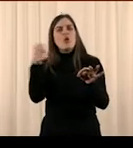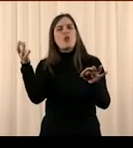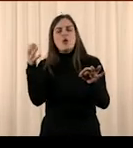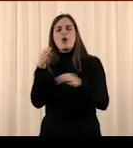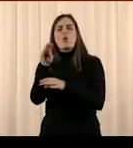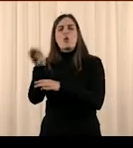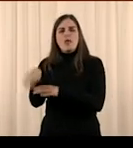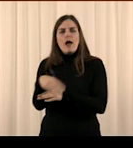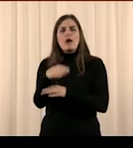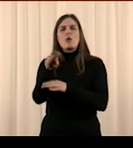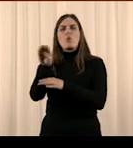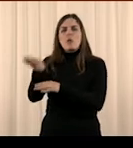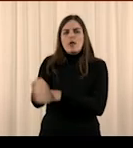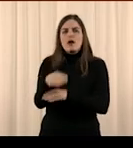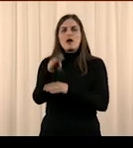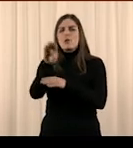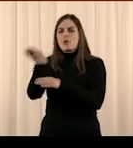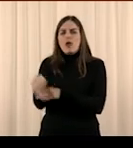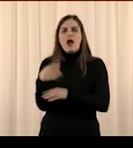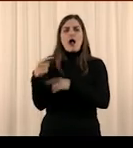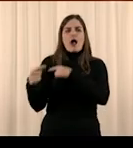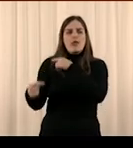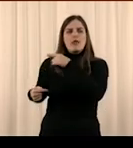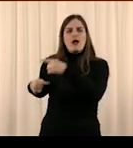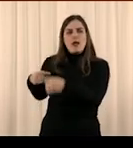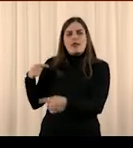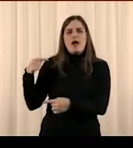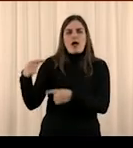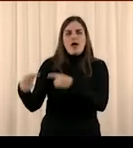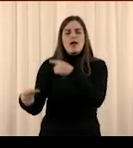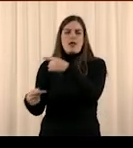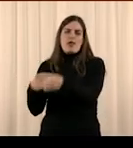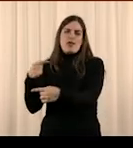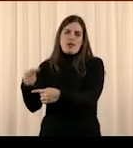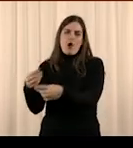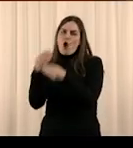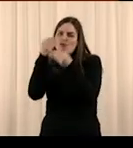sin descuidarla.